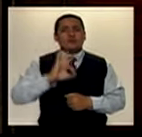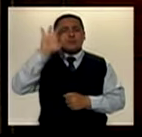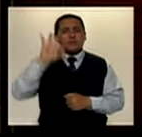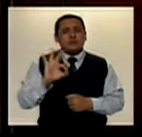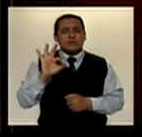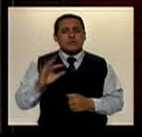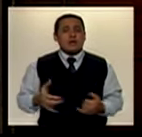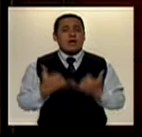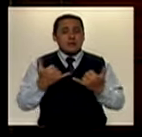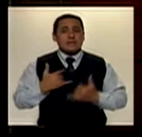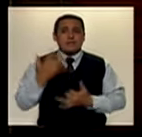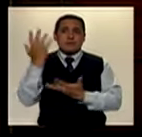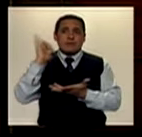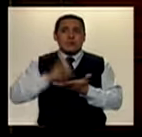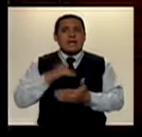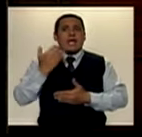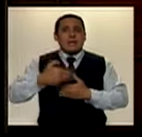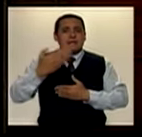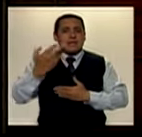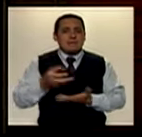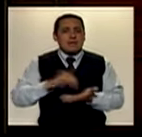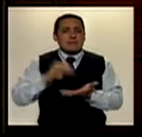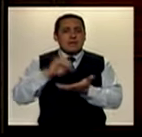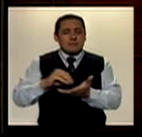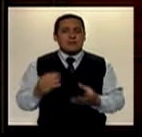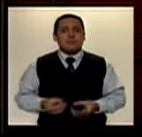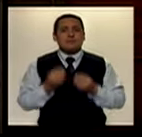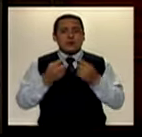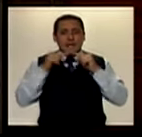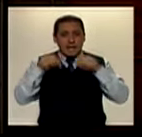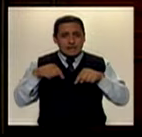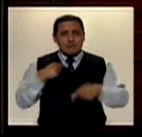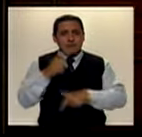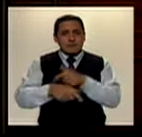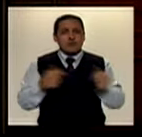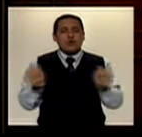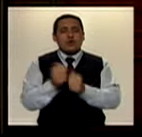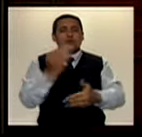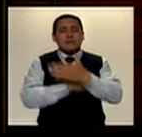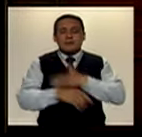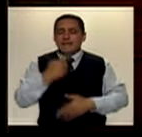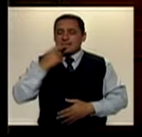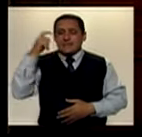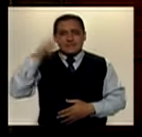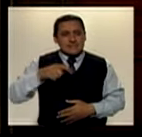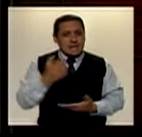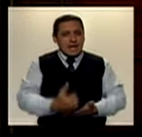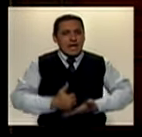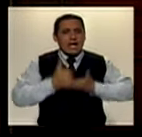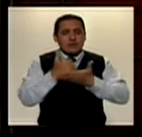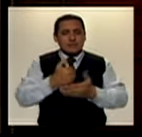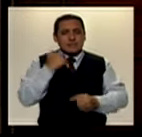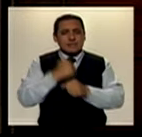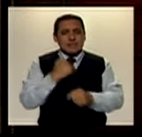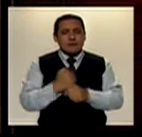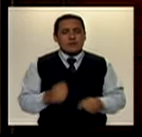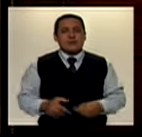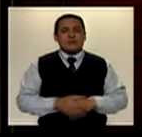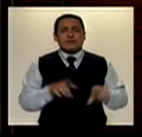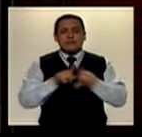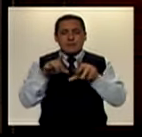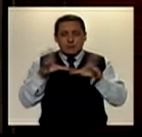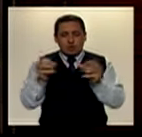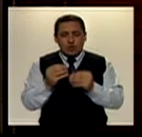% y esperamos ir más lejos que eso porque las personas con discapacidad merecen oportunidades de empleo en